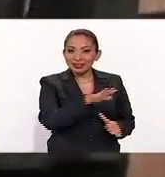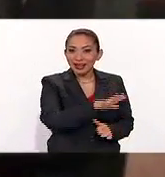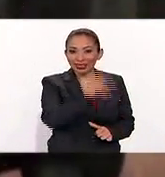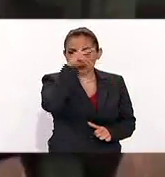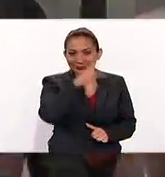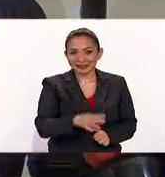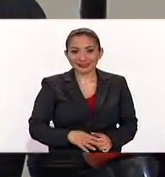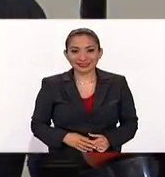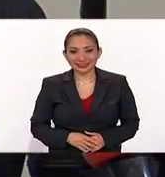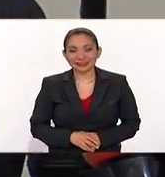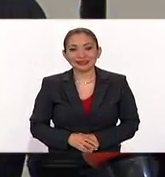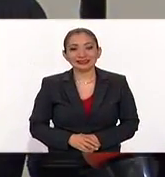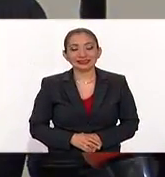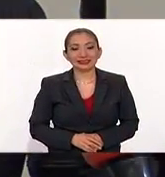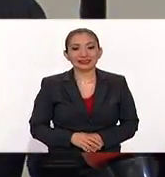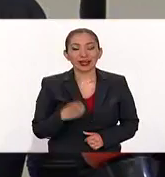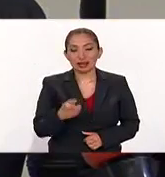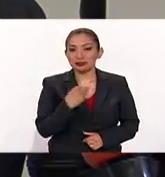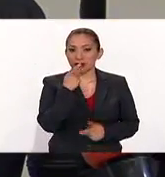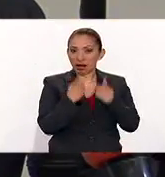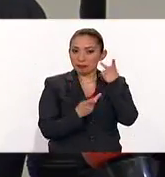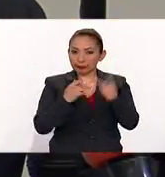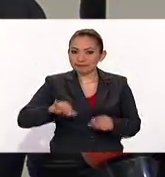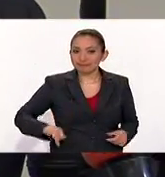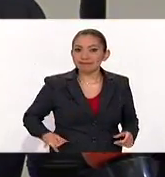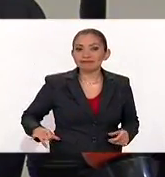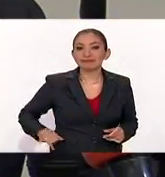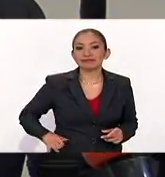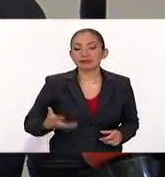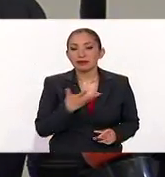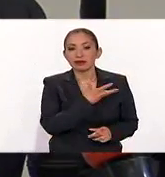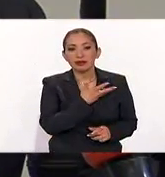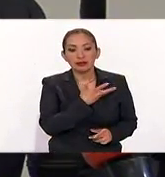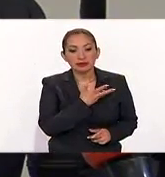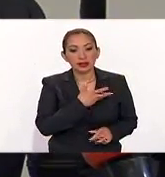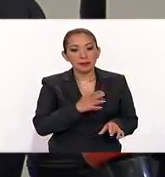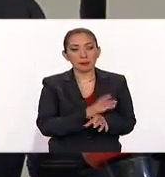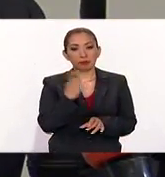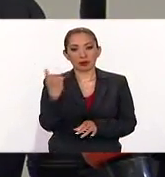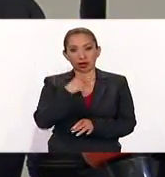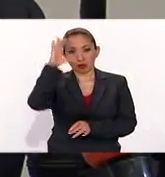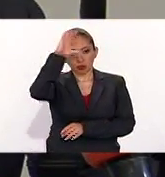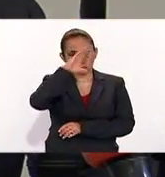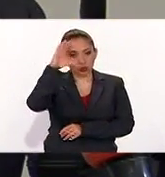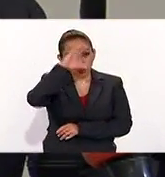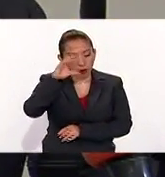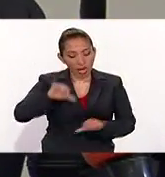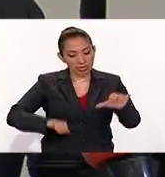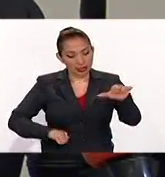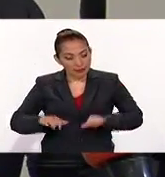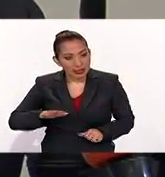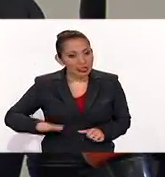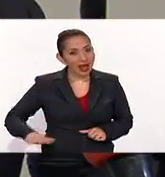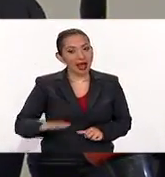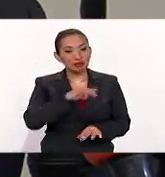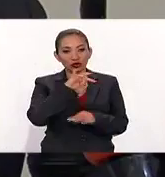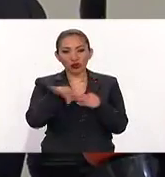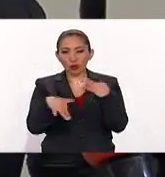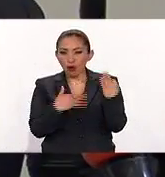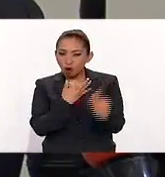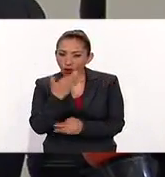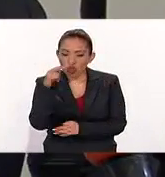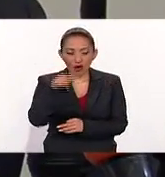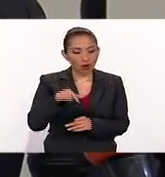del país. Habla del interés que se tiene porque la cultura, las actividades culturales,